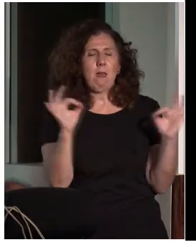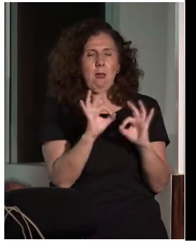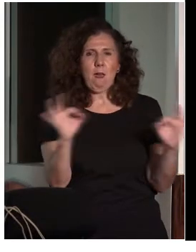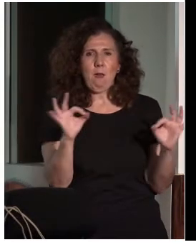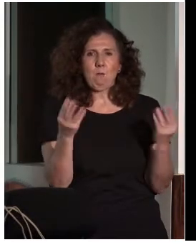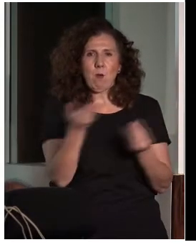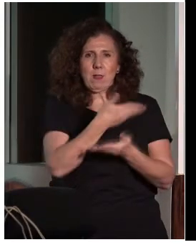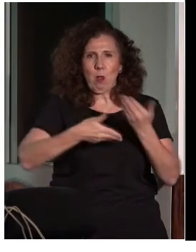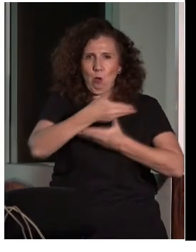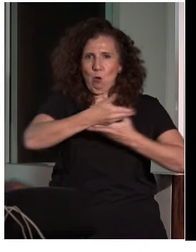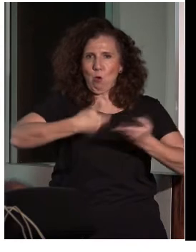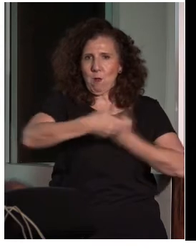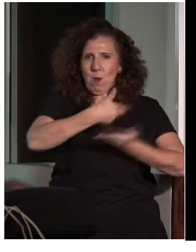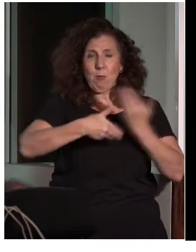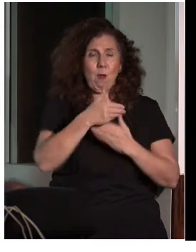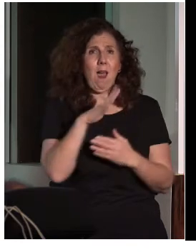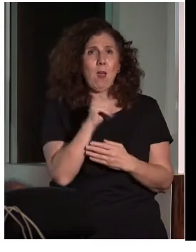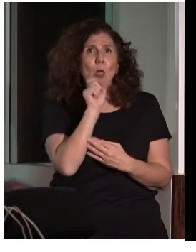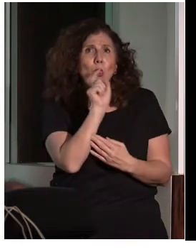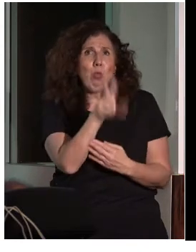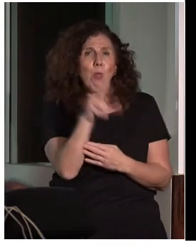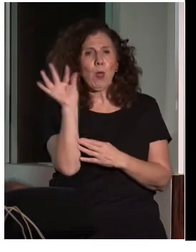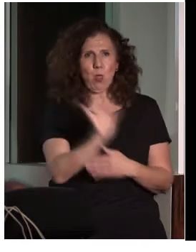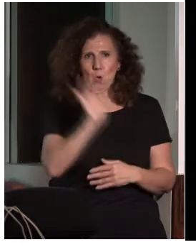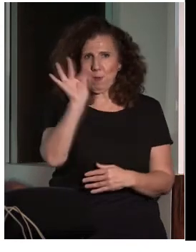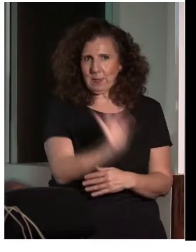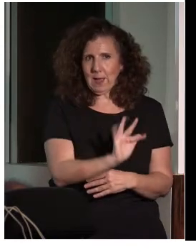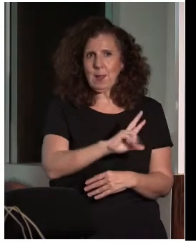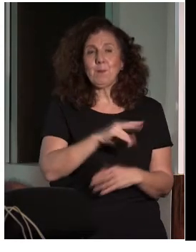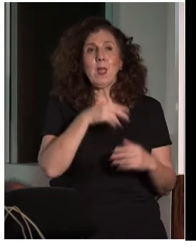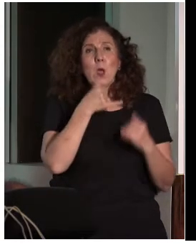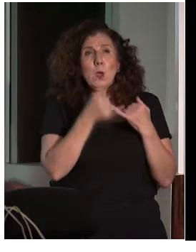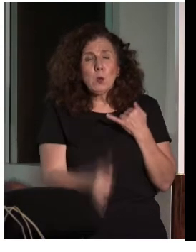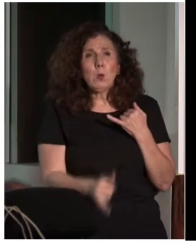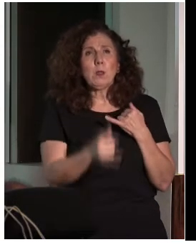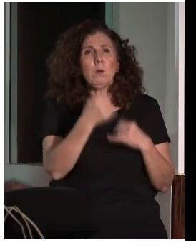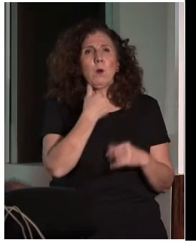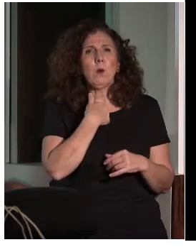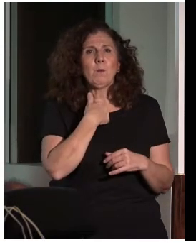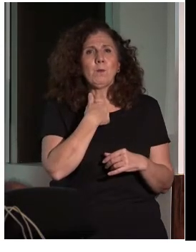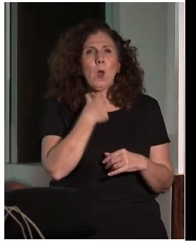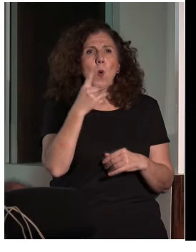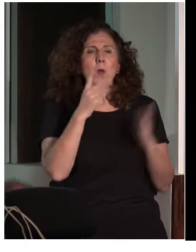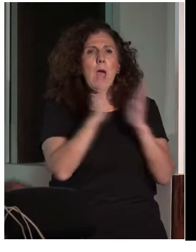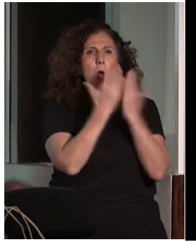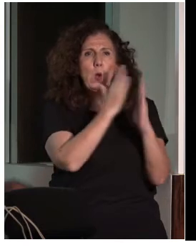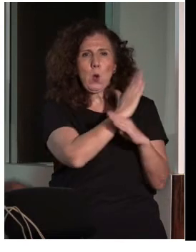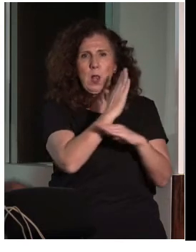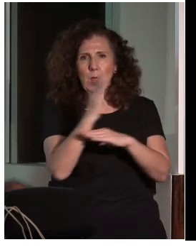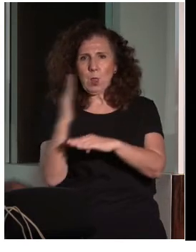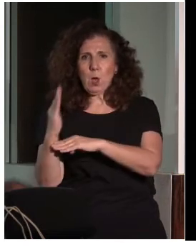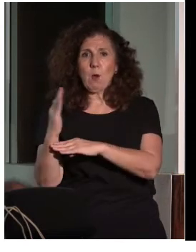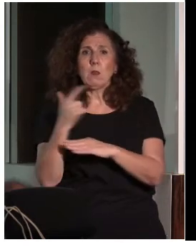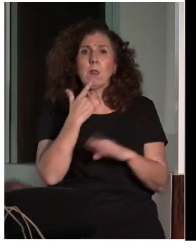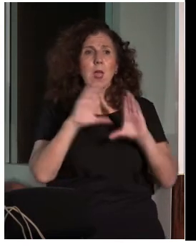disciplinas. Son doce documentales. Y luego tenemos una pequeña colección, que es El mundo fluye, dos miradas son una misma realidad. El mundo es el mismo para